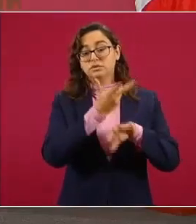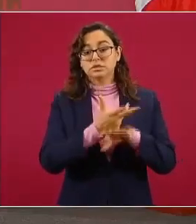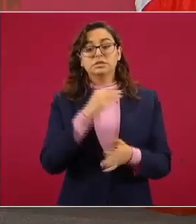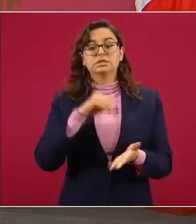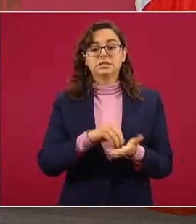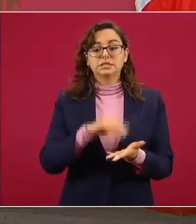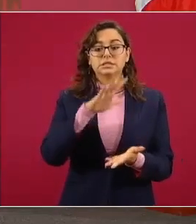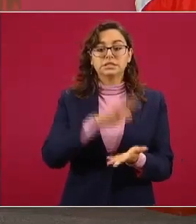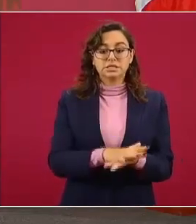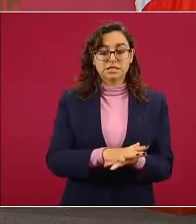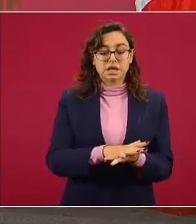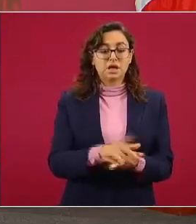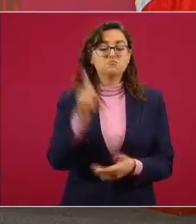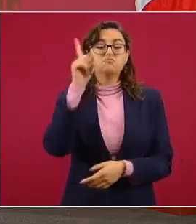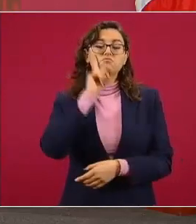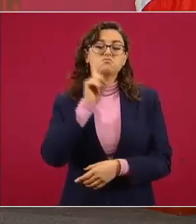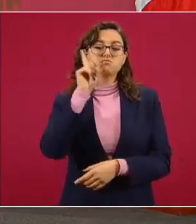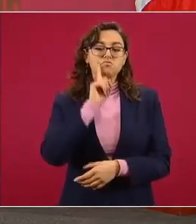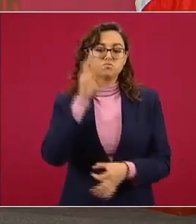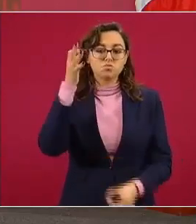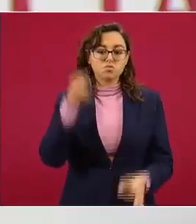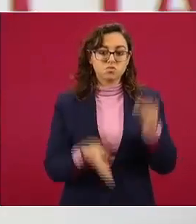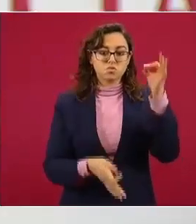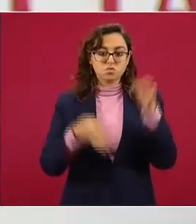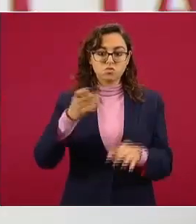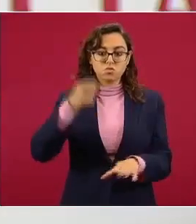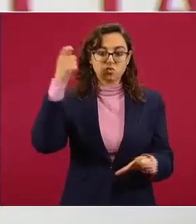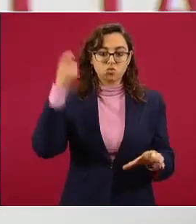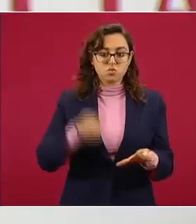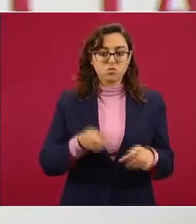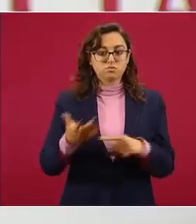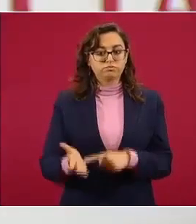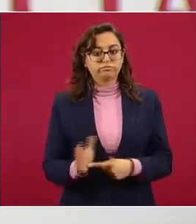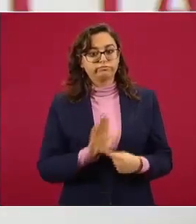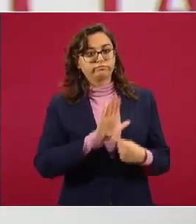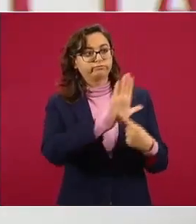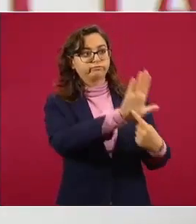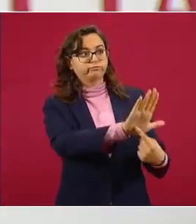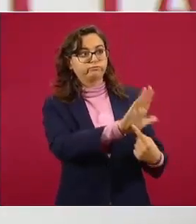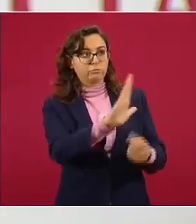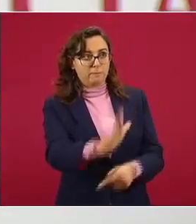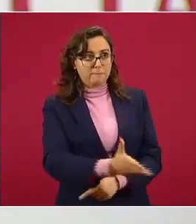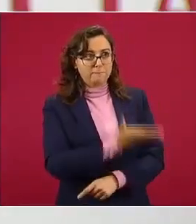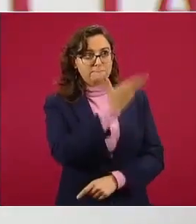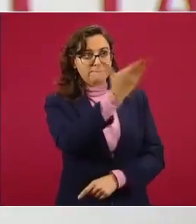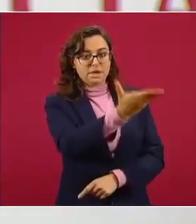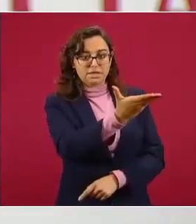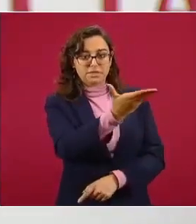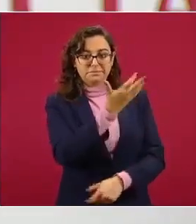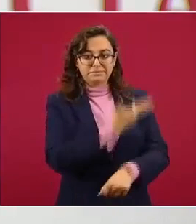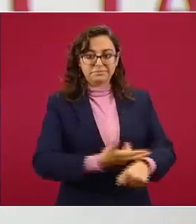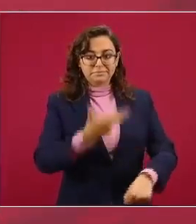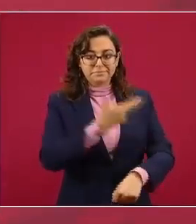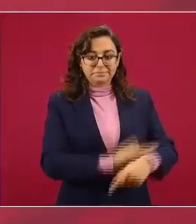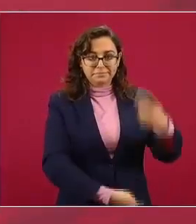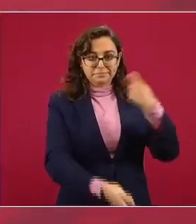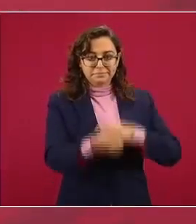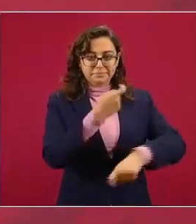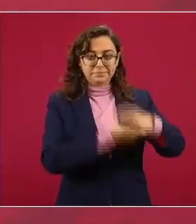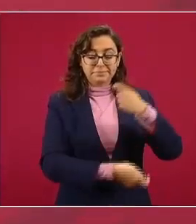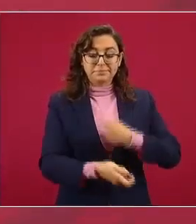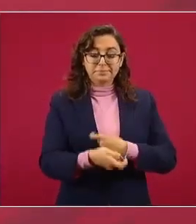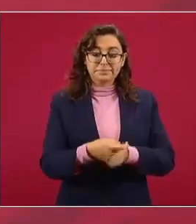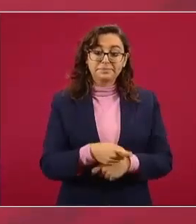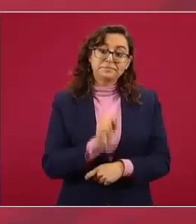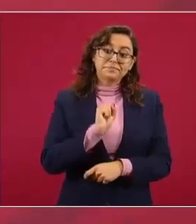para que la jueza conozca y acuerde respecto a esta solicitud que ha hecho la Fiscalía General de los Estados